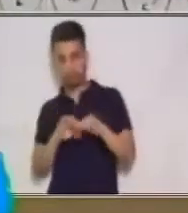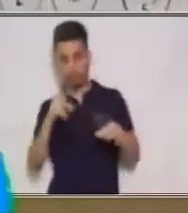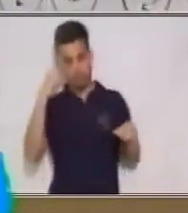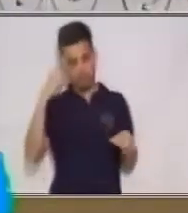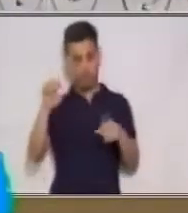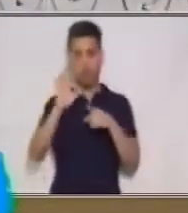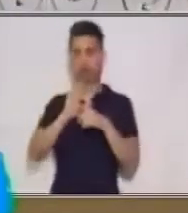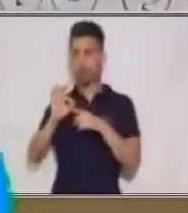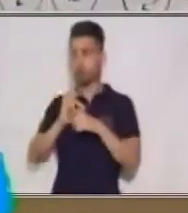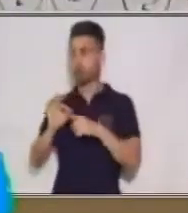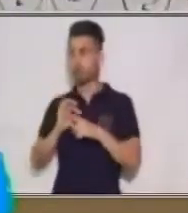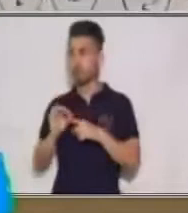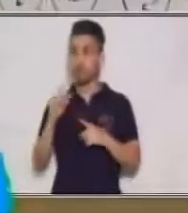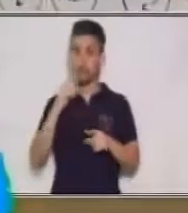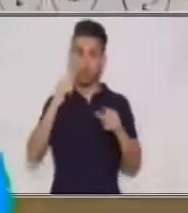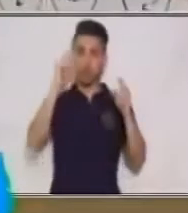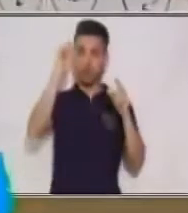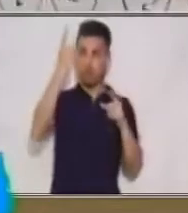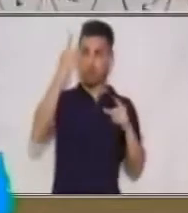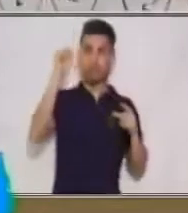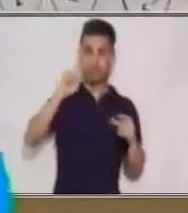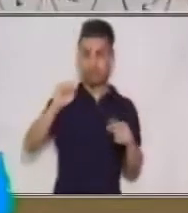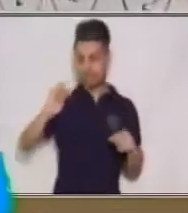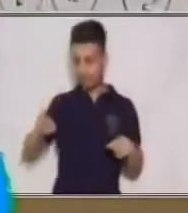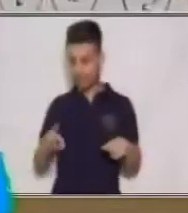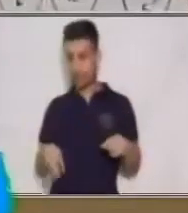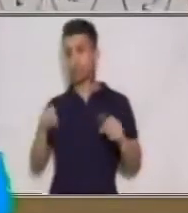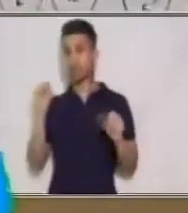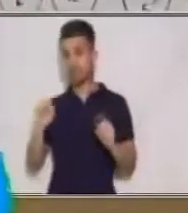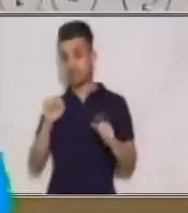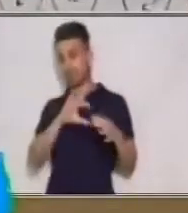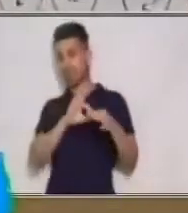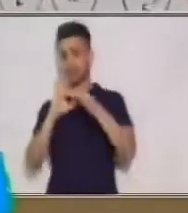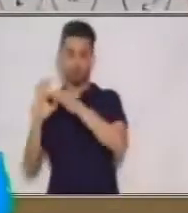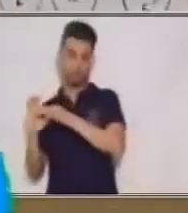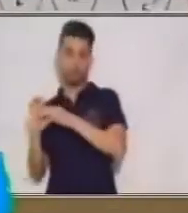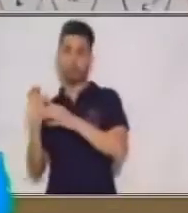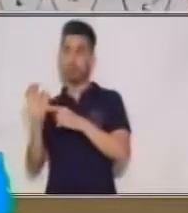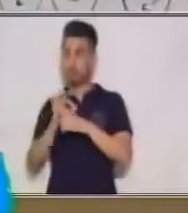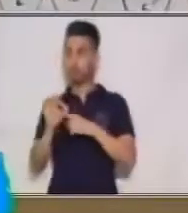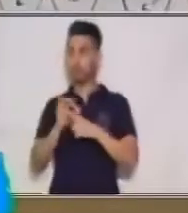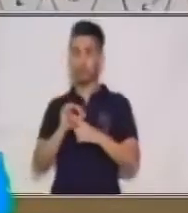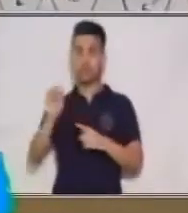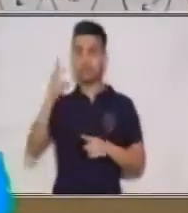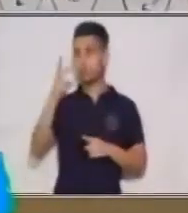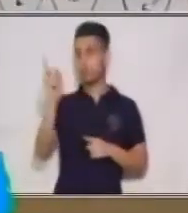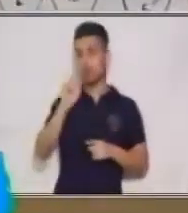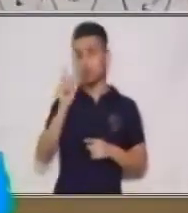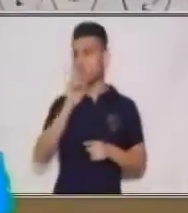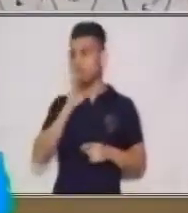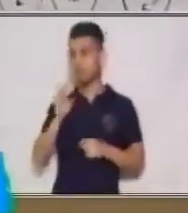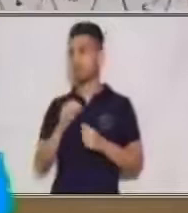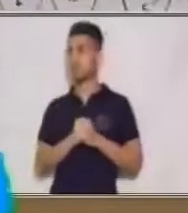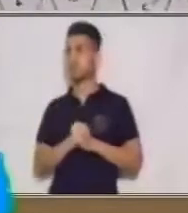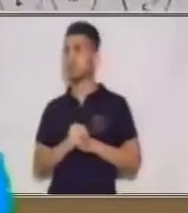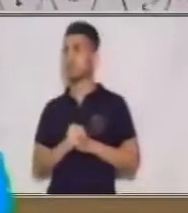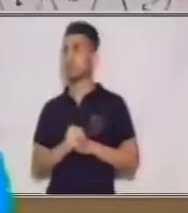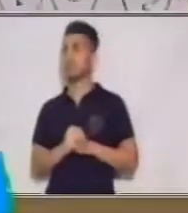relación tres también representa una función. La relación dos no lo hace. Ahora,